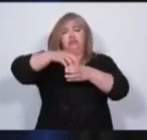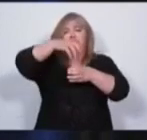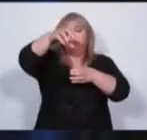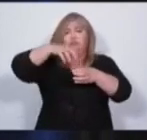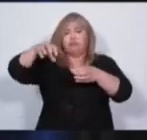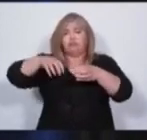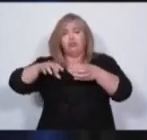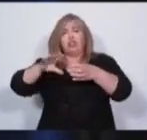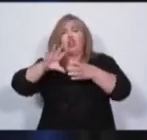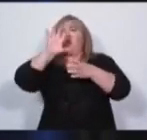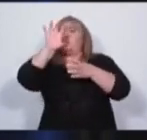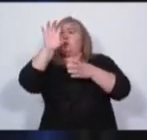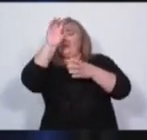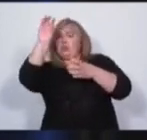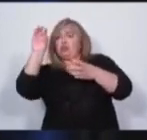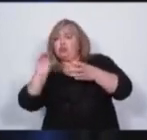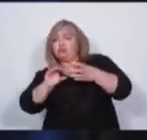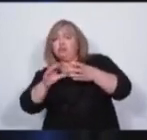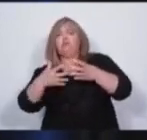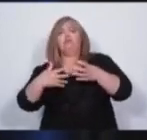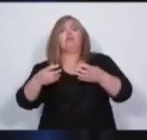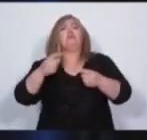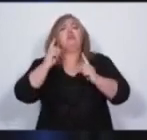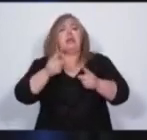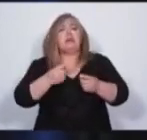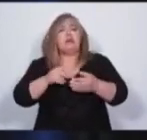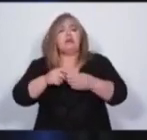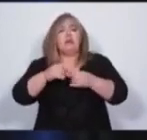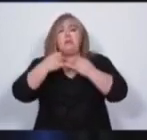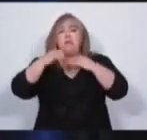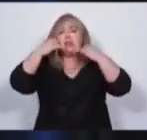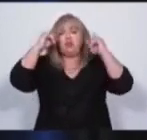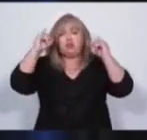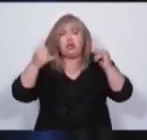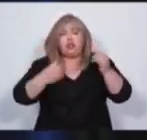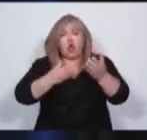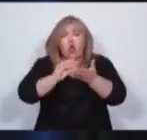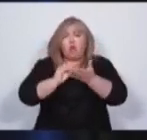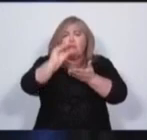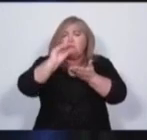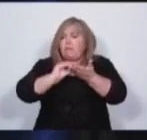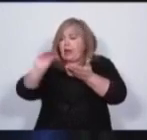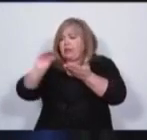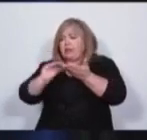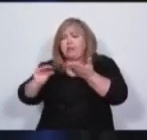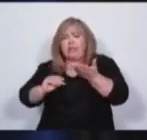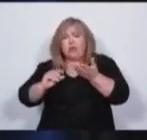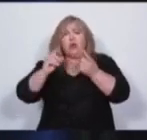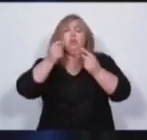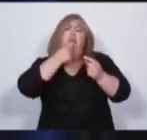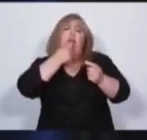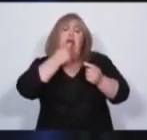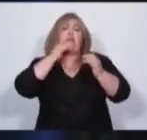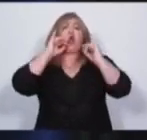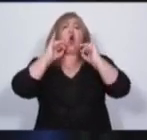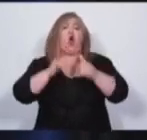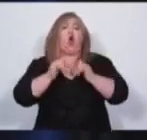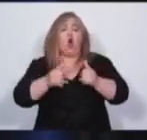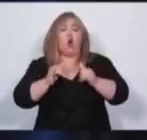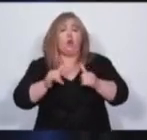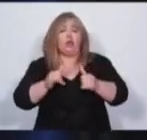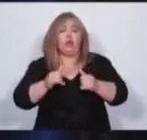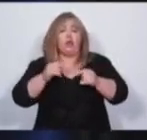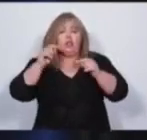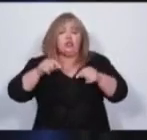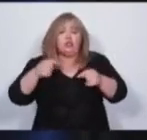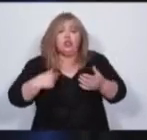fundamental. Tenemos que ver también el presupuesto participativo con cada una de las personas. Como por ejemplo con los jóvenes. Para justamente saber los instrumentos que